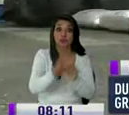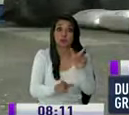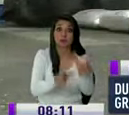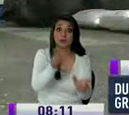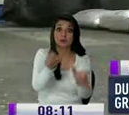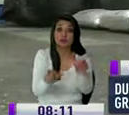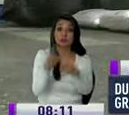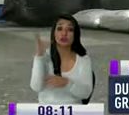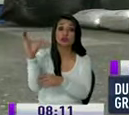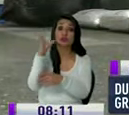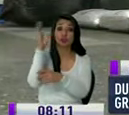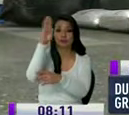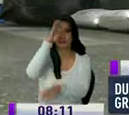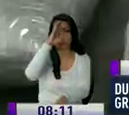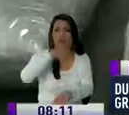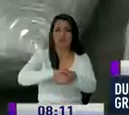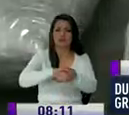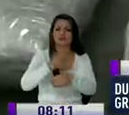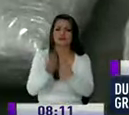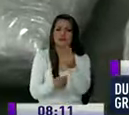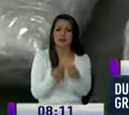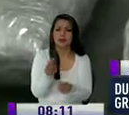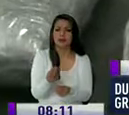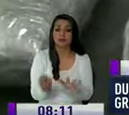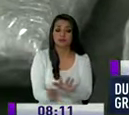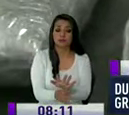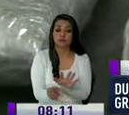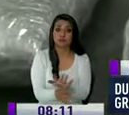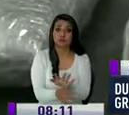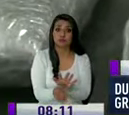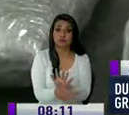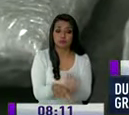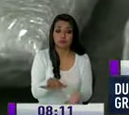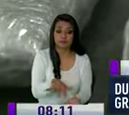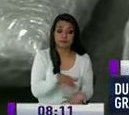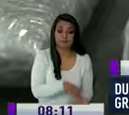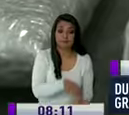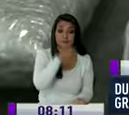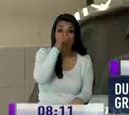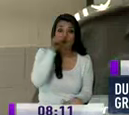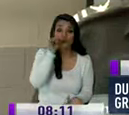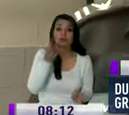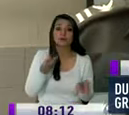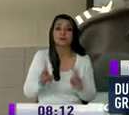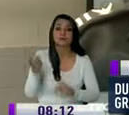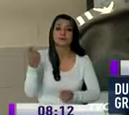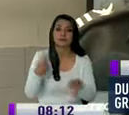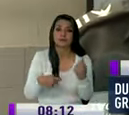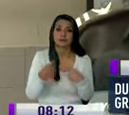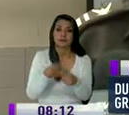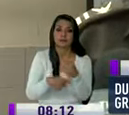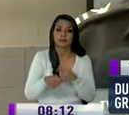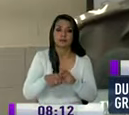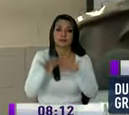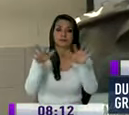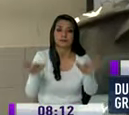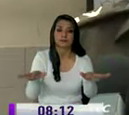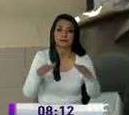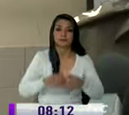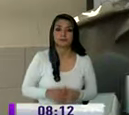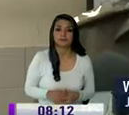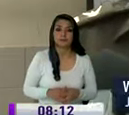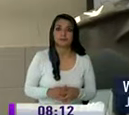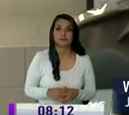nacionalidad colombiana que se dedicaban presuntamente al acopio y expendio de sustancias ilícitas. Las sustancias son aproximadamente